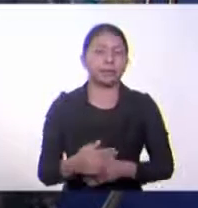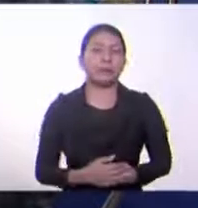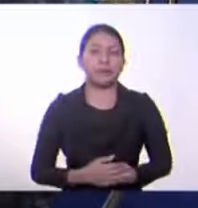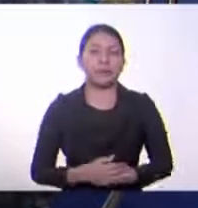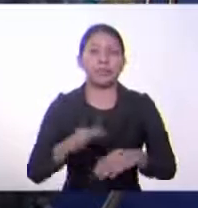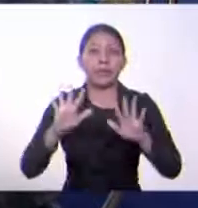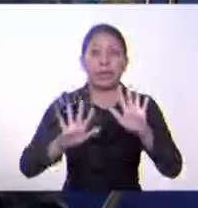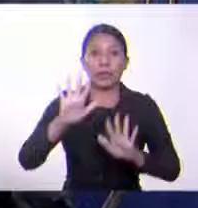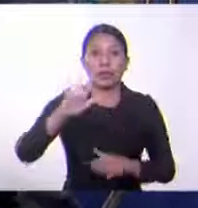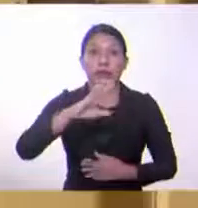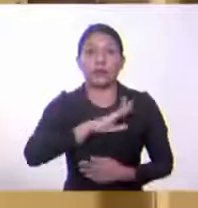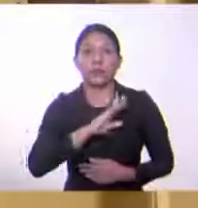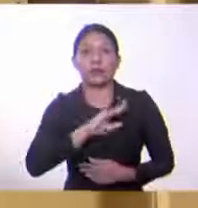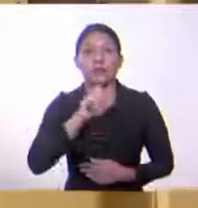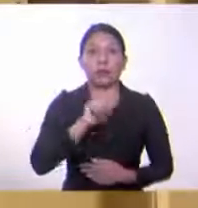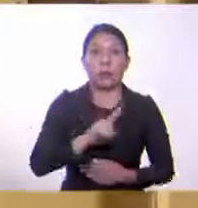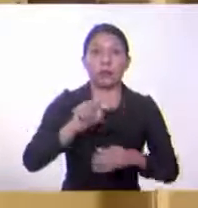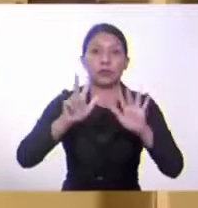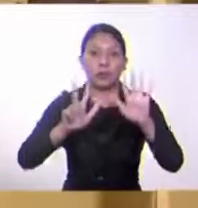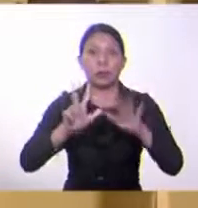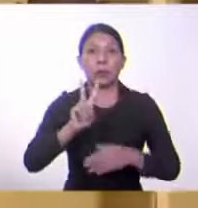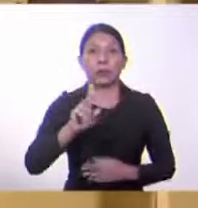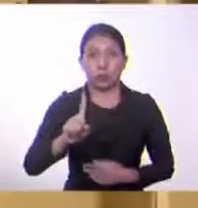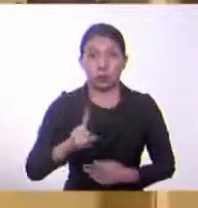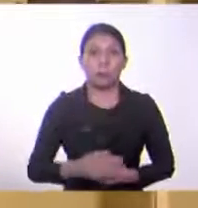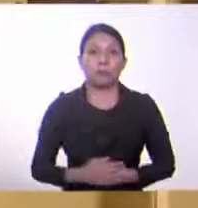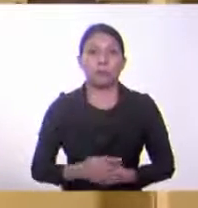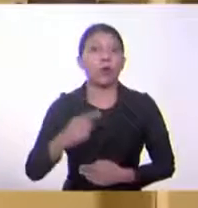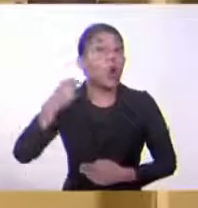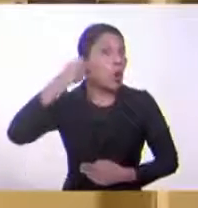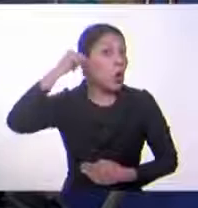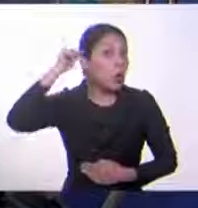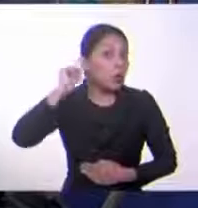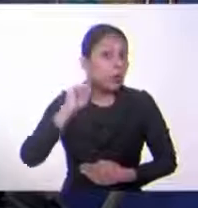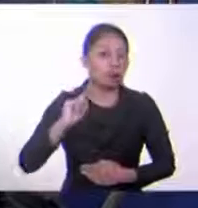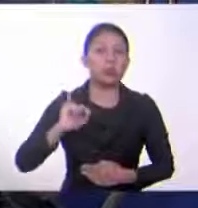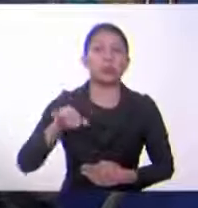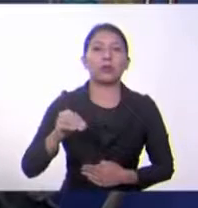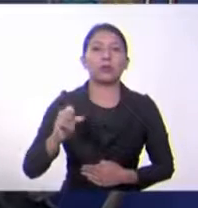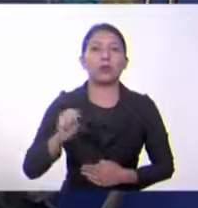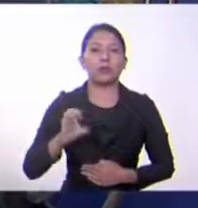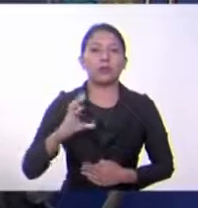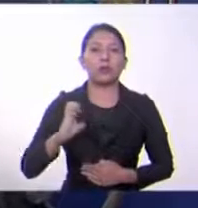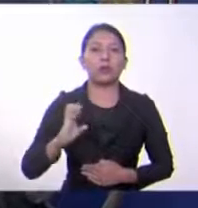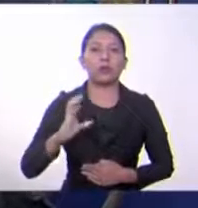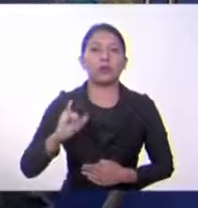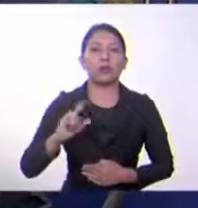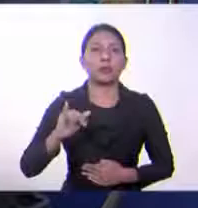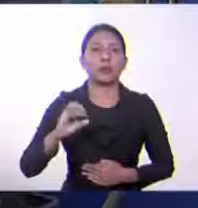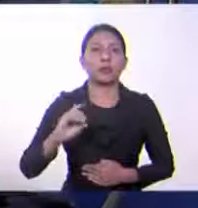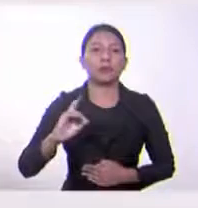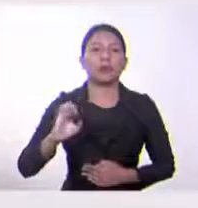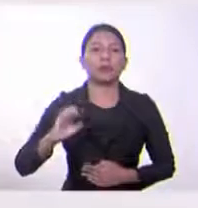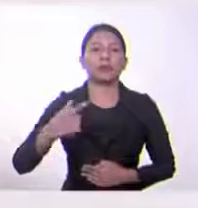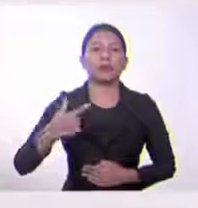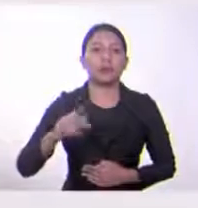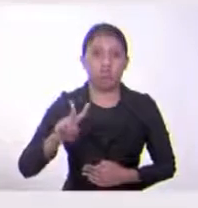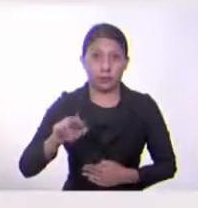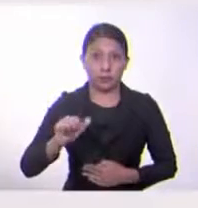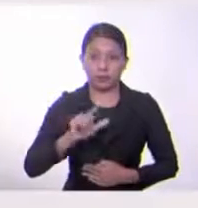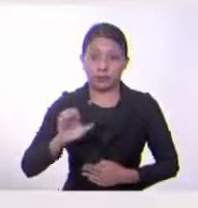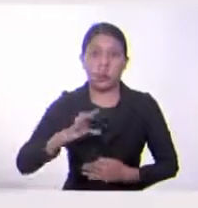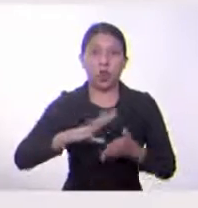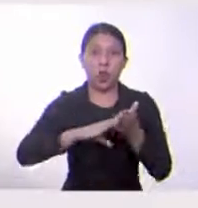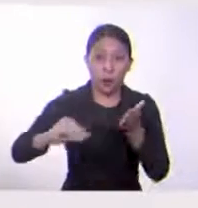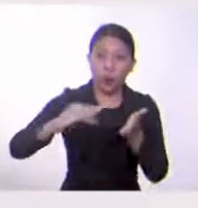15 de septiembre de 1821. Sí, redactada por Criollo también, por José Cecilio del Valle, la firma a las élites, luego mandan una copia a las